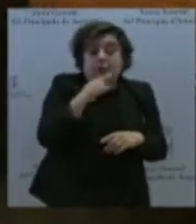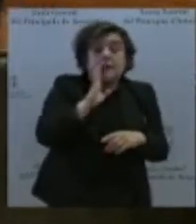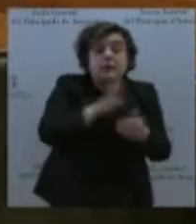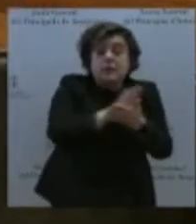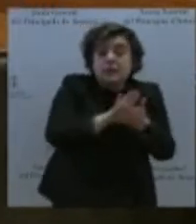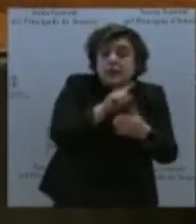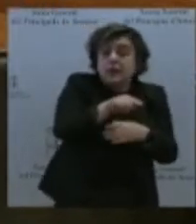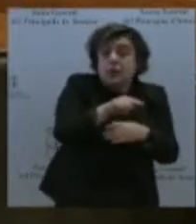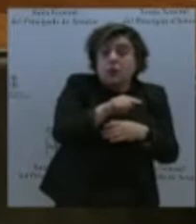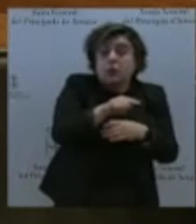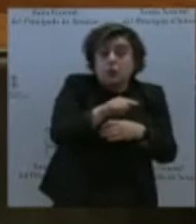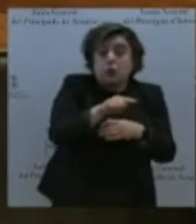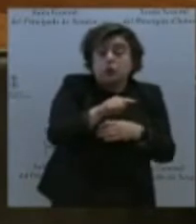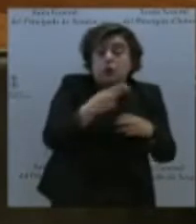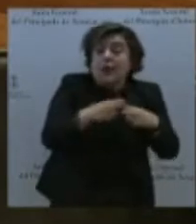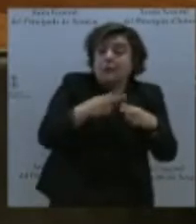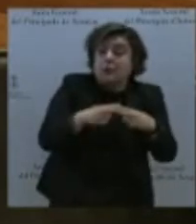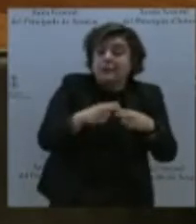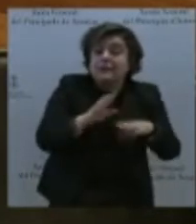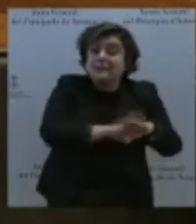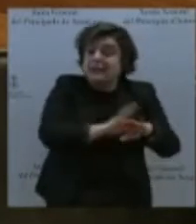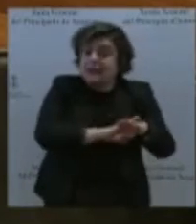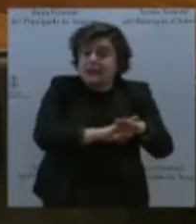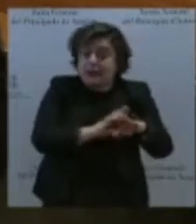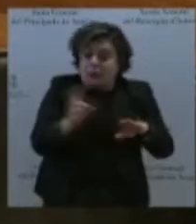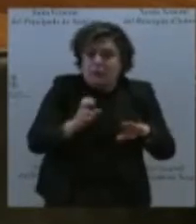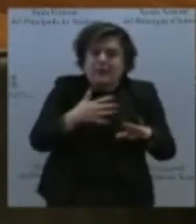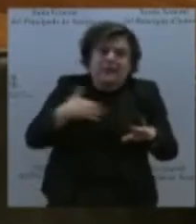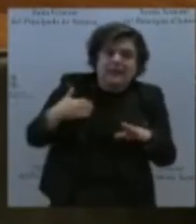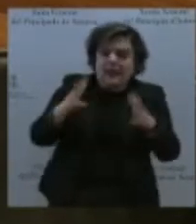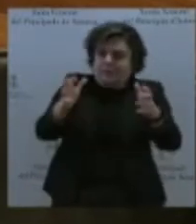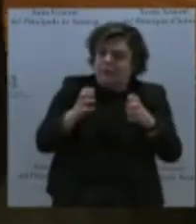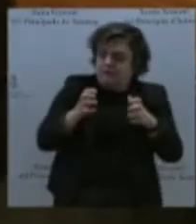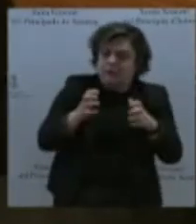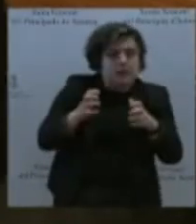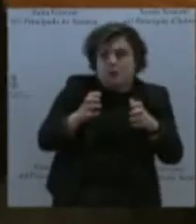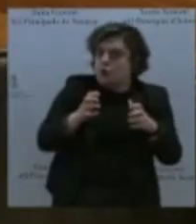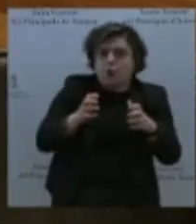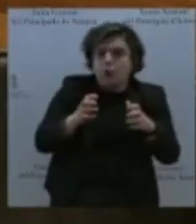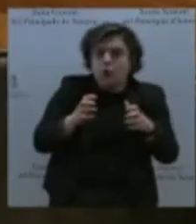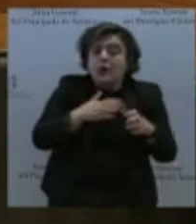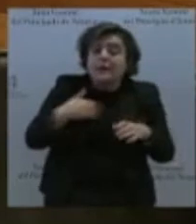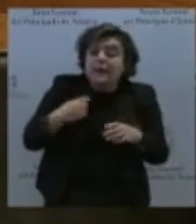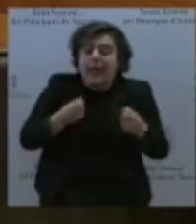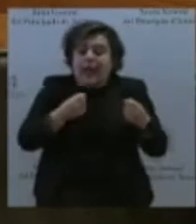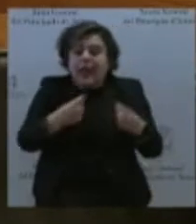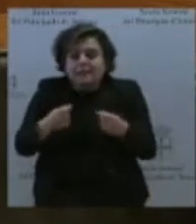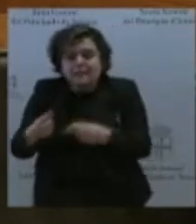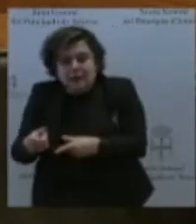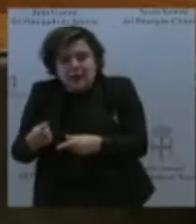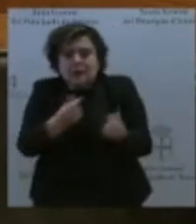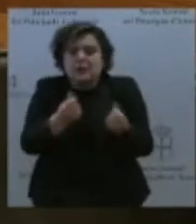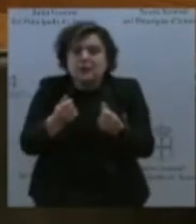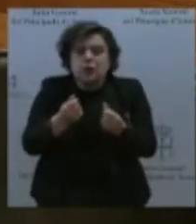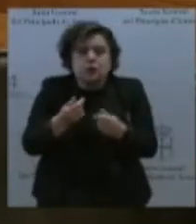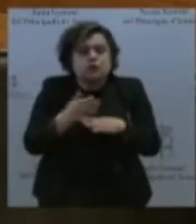ultraderecha, la izquierda no. La izquierda lo que venimos es a gastar el dinero suficiente para darle a la ciudadanía los derechos que tiene. Y esto es tan sencillo, señora consejera,